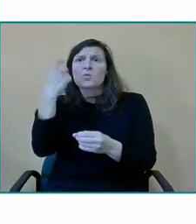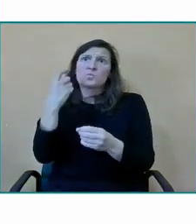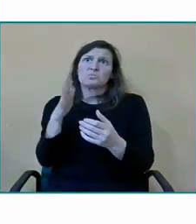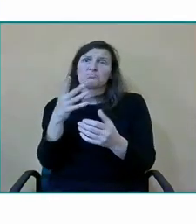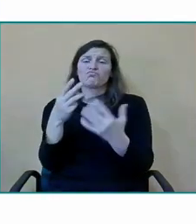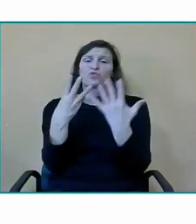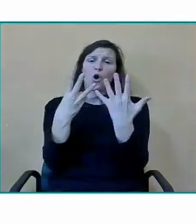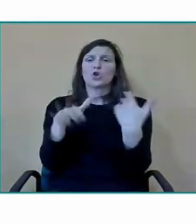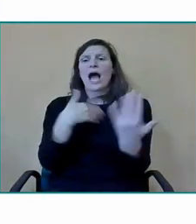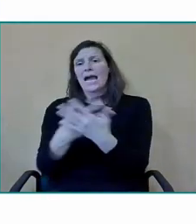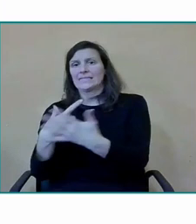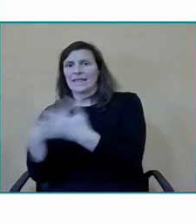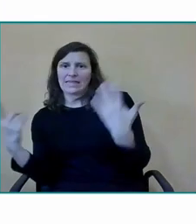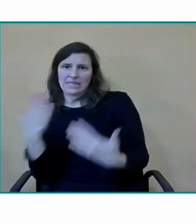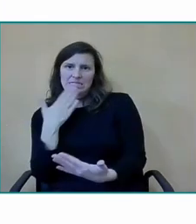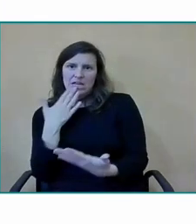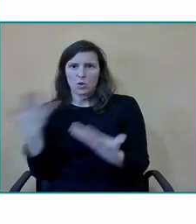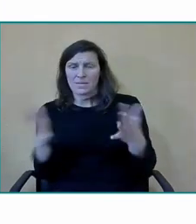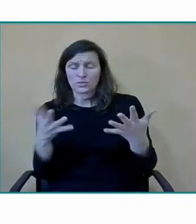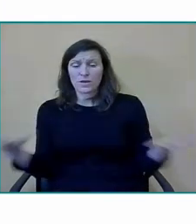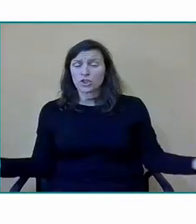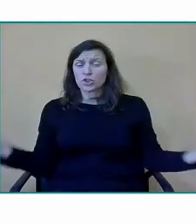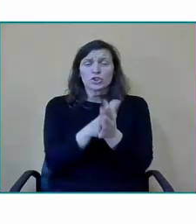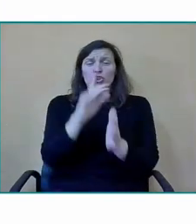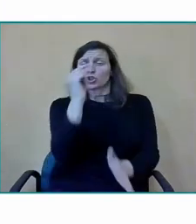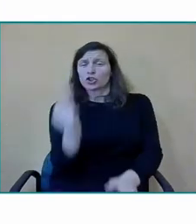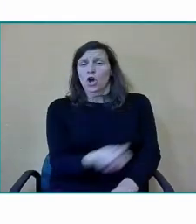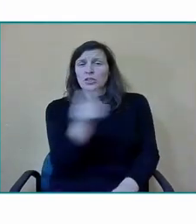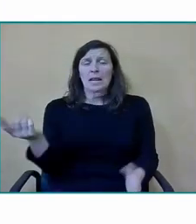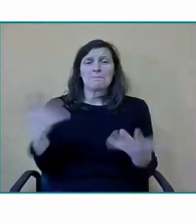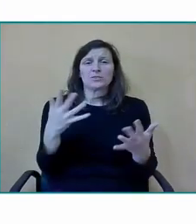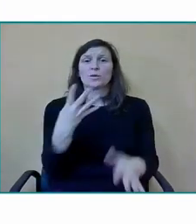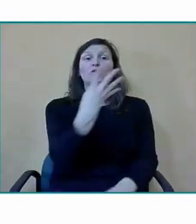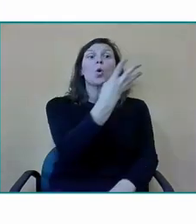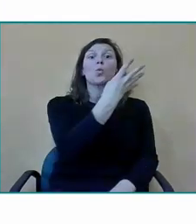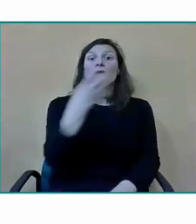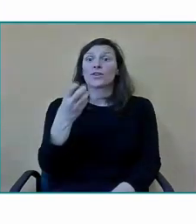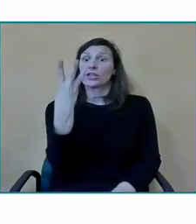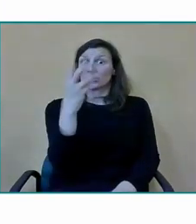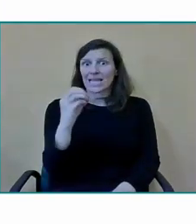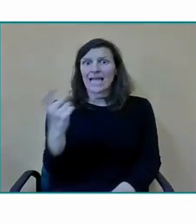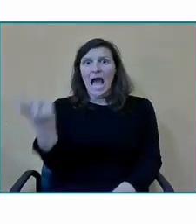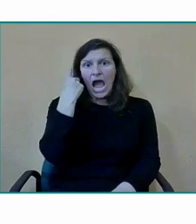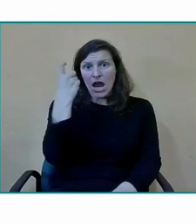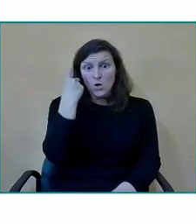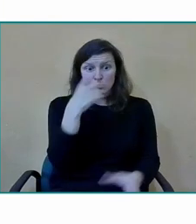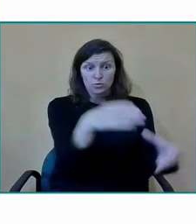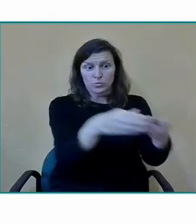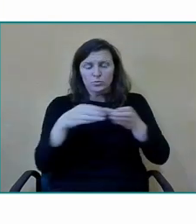aproximadamente estamos hablando de total de 430 alumnos de los cuales aproximadamente no son ni uno ni dos son